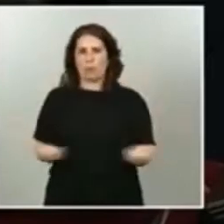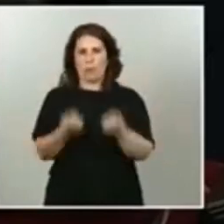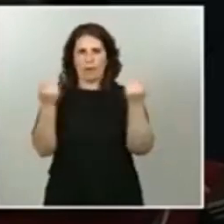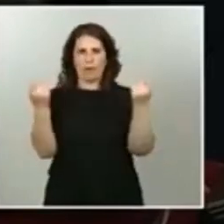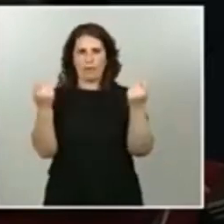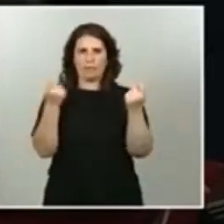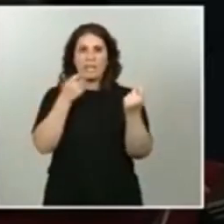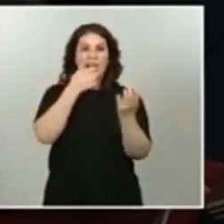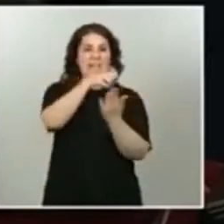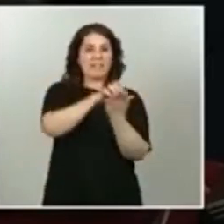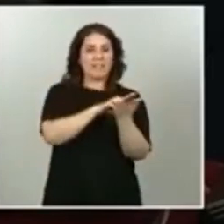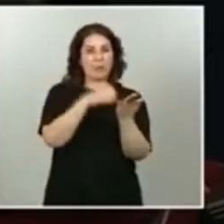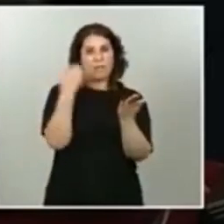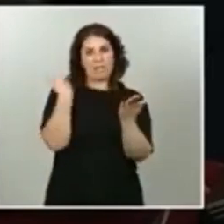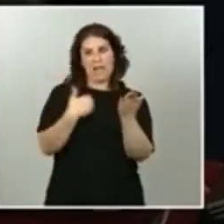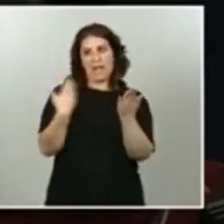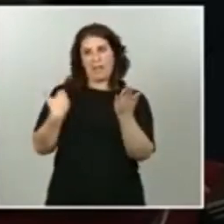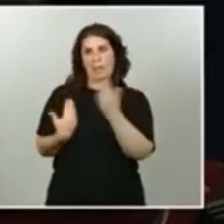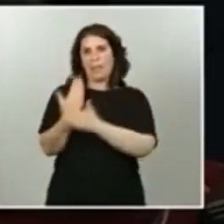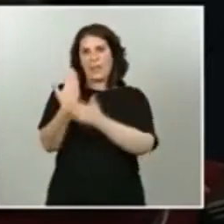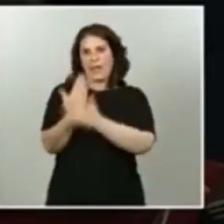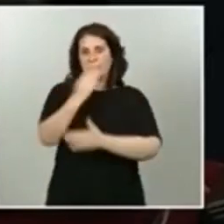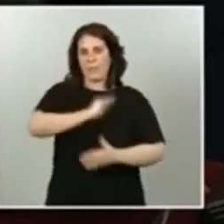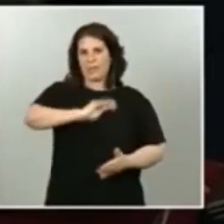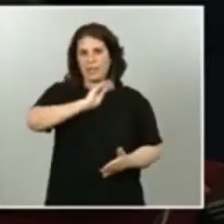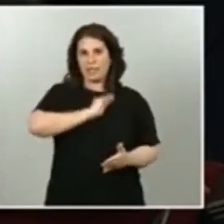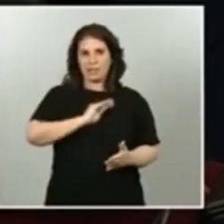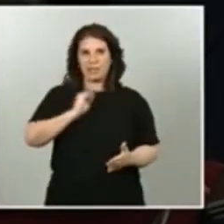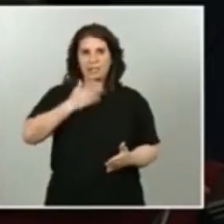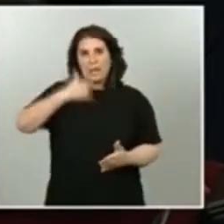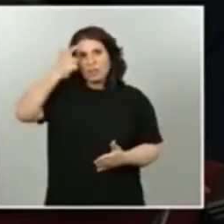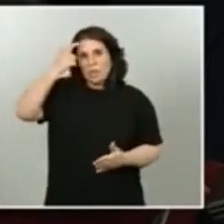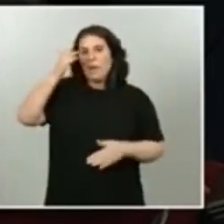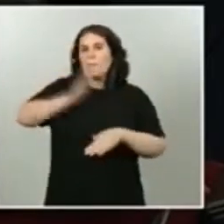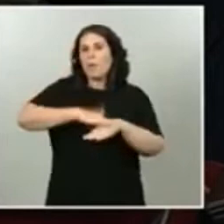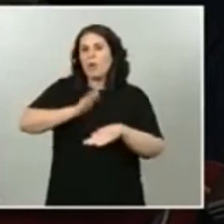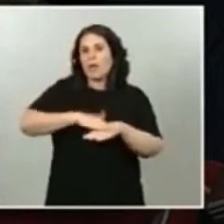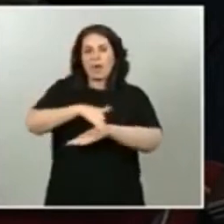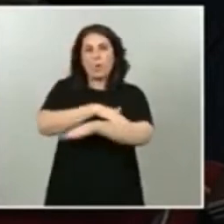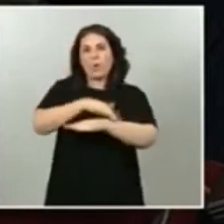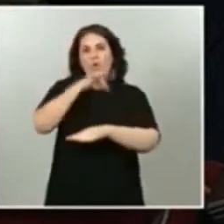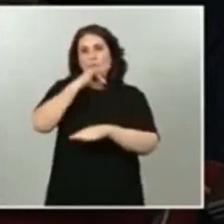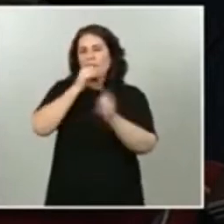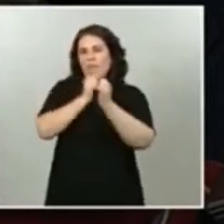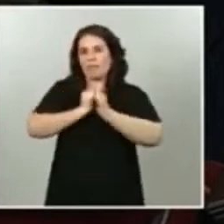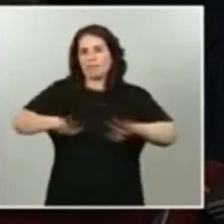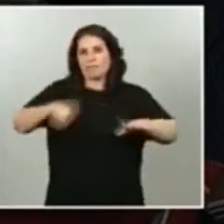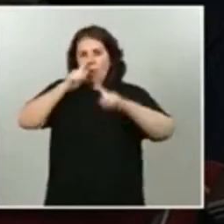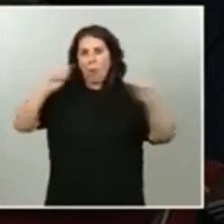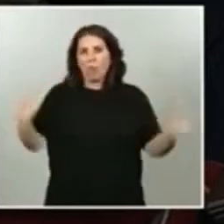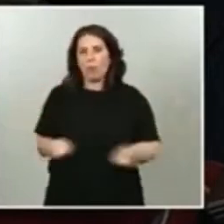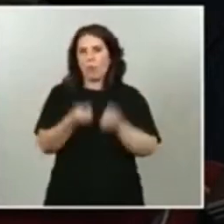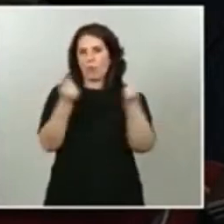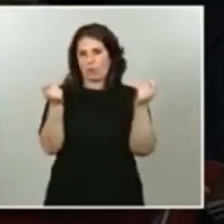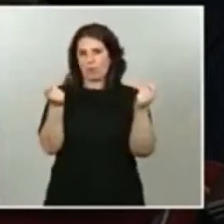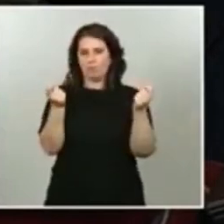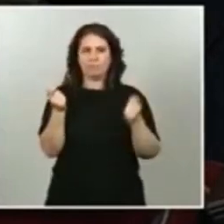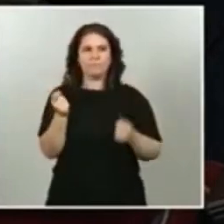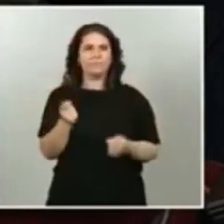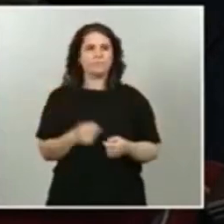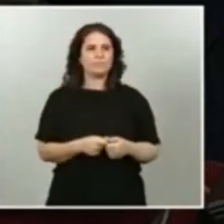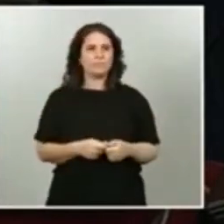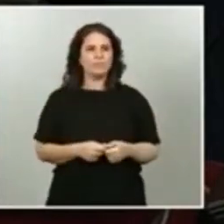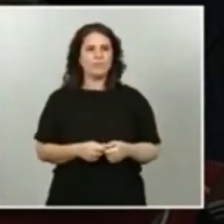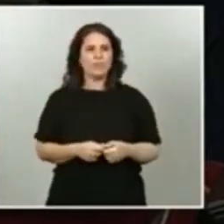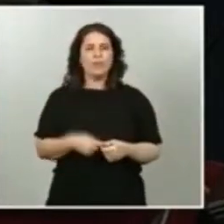días. Quería saber por qué el Gobierno no lo ha hecho público hasta este momento. El informe también habla de que una comunidad